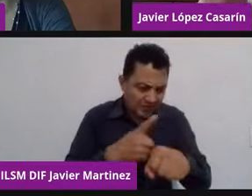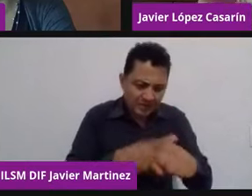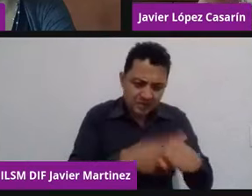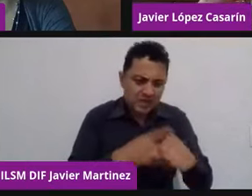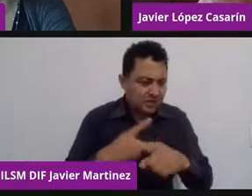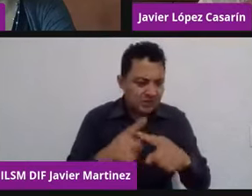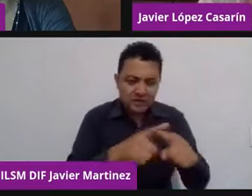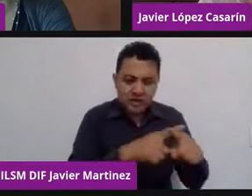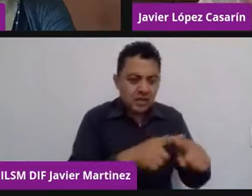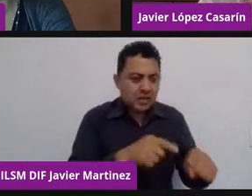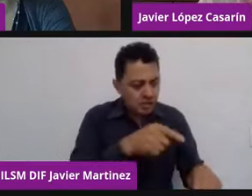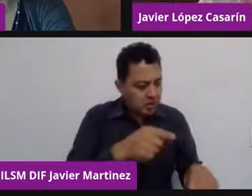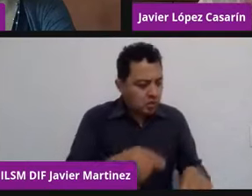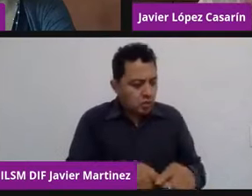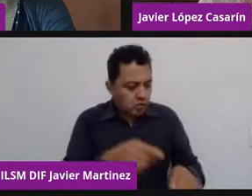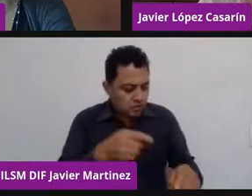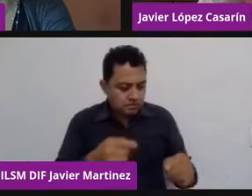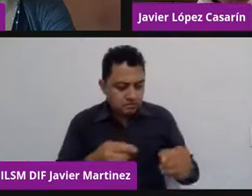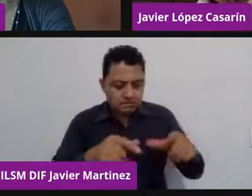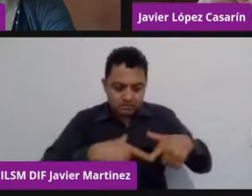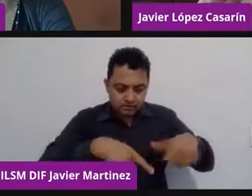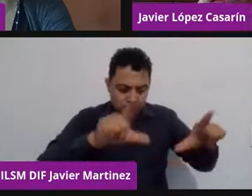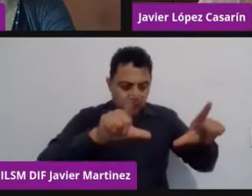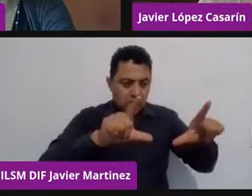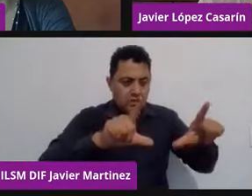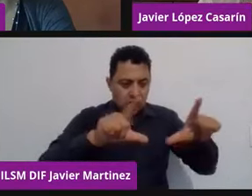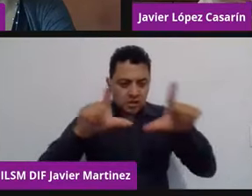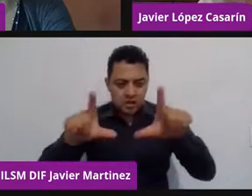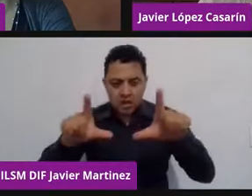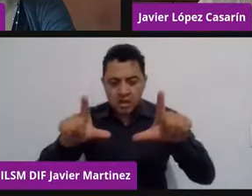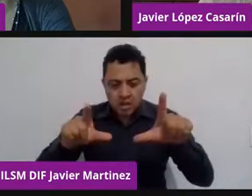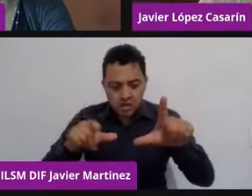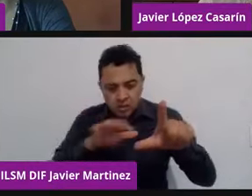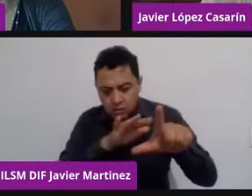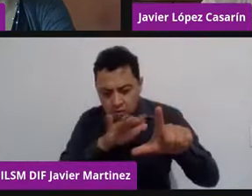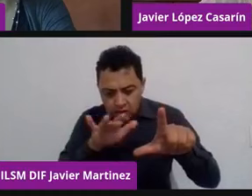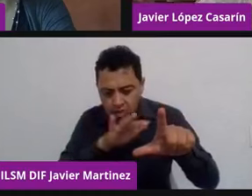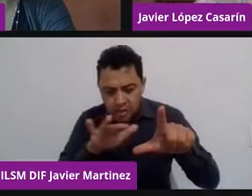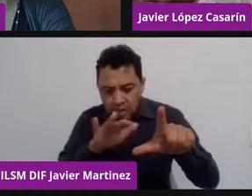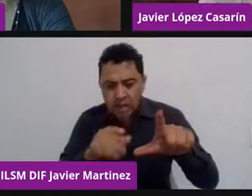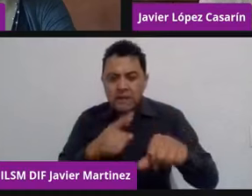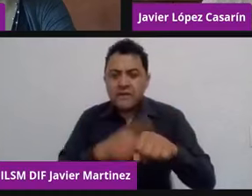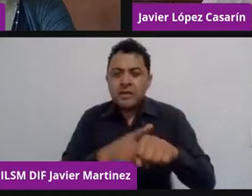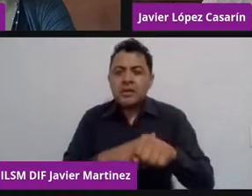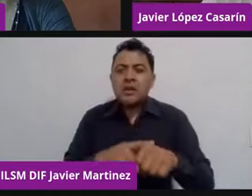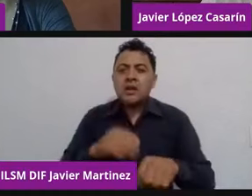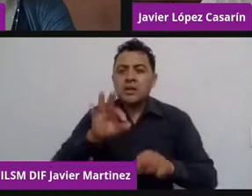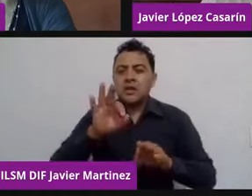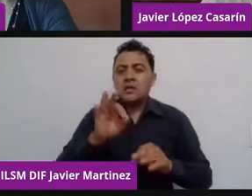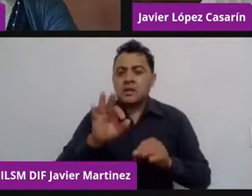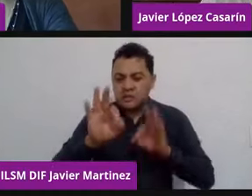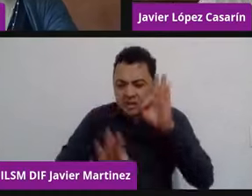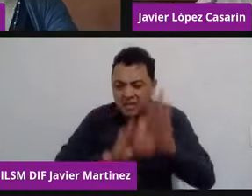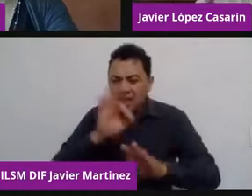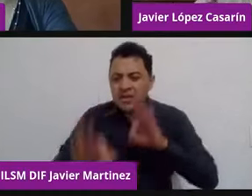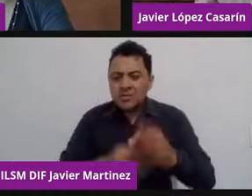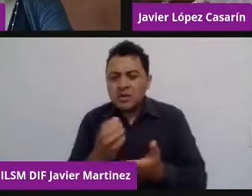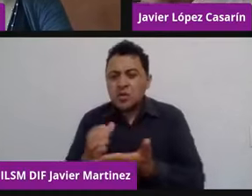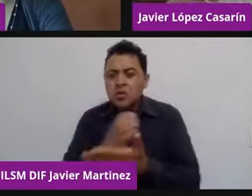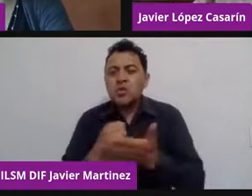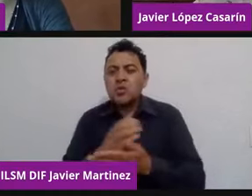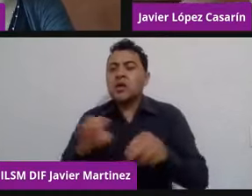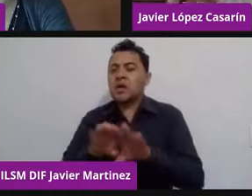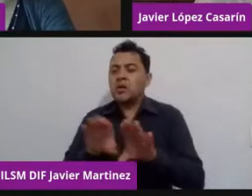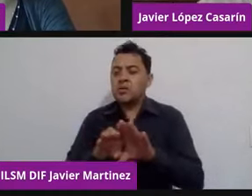es lo que es este intercambio de información, lo que va reflejando cómo atenderlo. Entonces, pues bueno, es una plática que